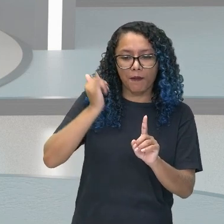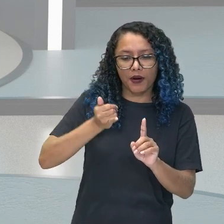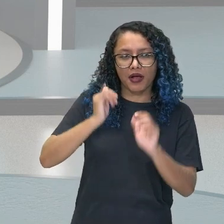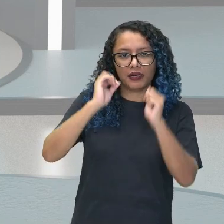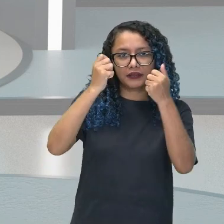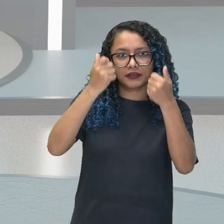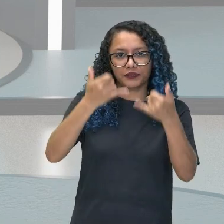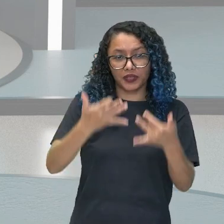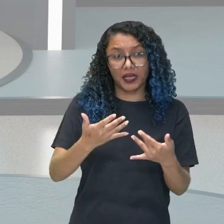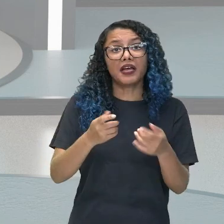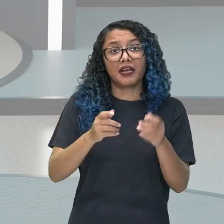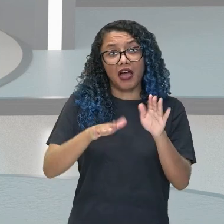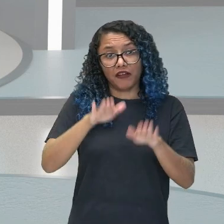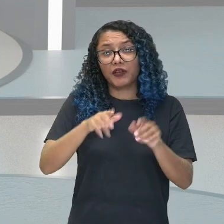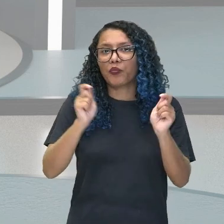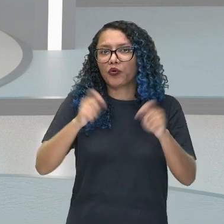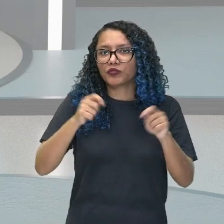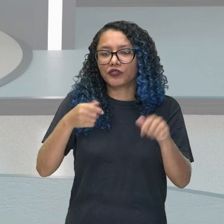personajes.